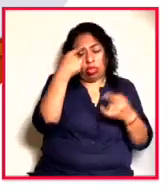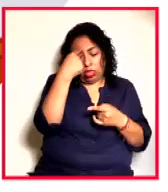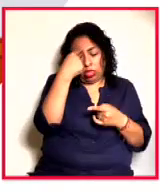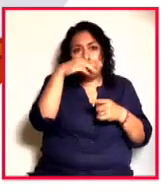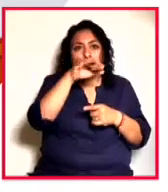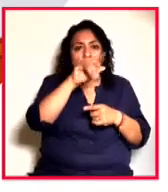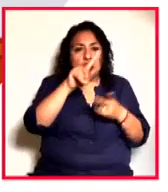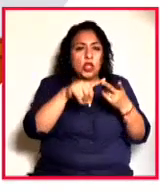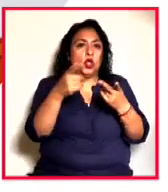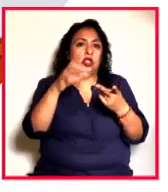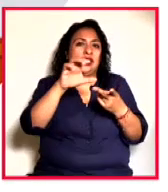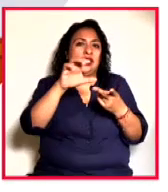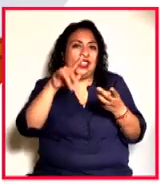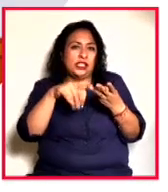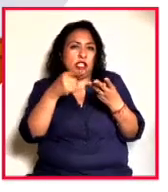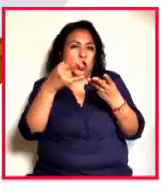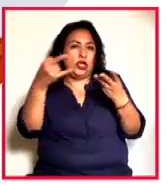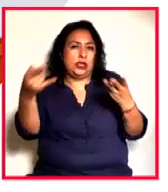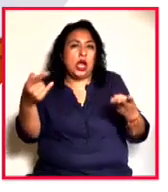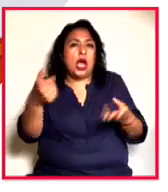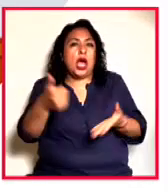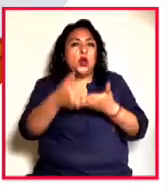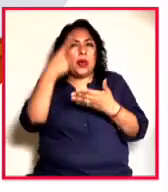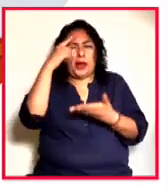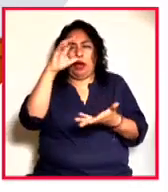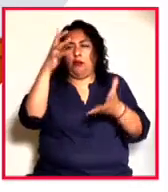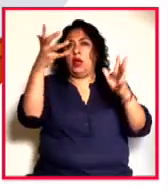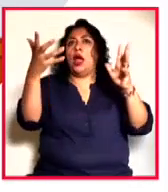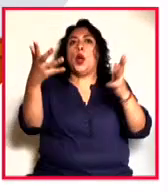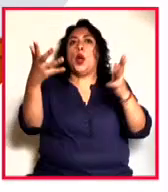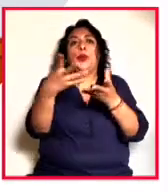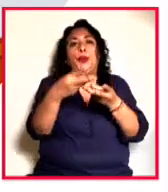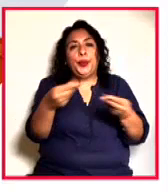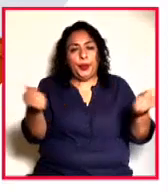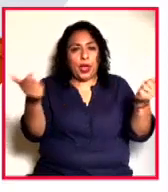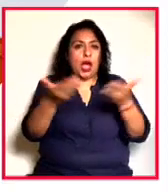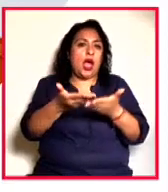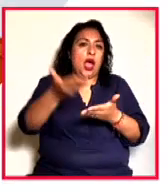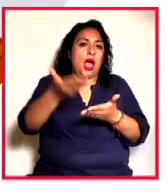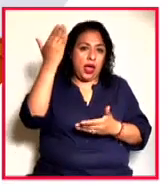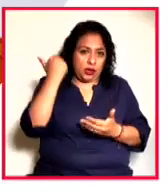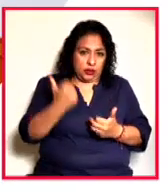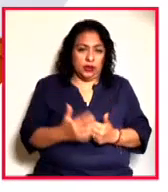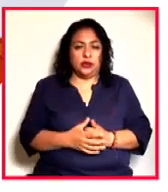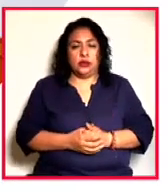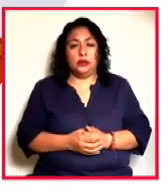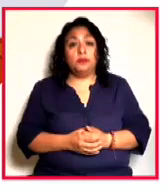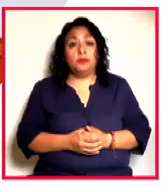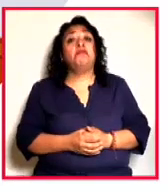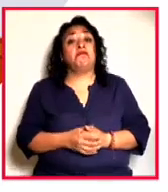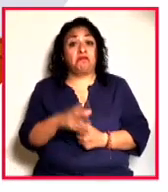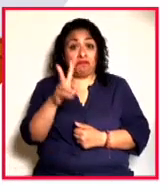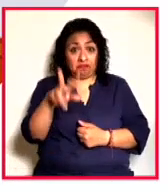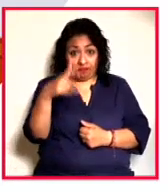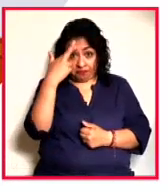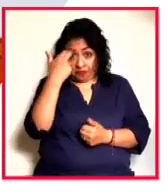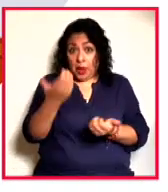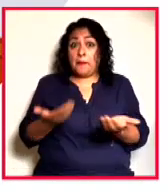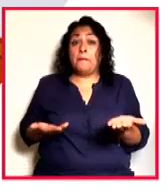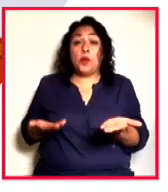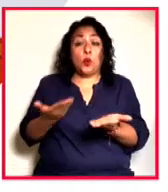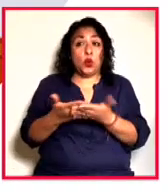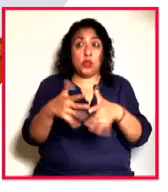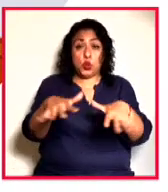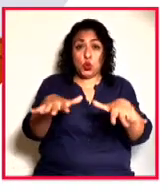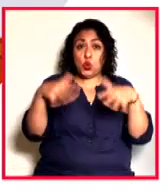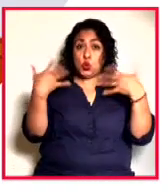y la historia como antídoto frente al horror de hechos pasados. Pues en efecto una propuesta impactante,